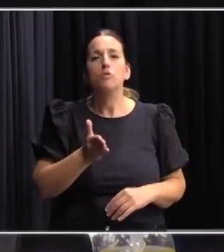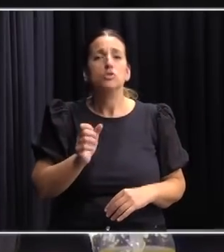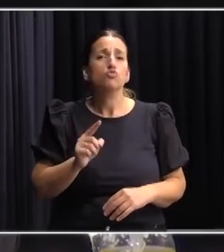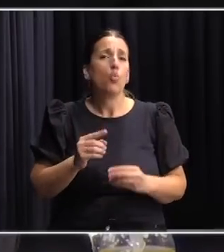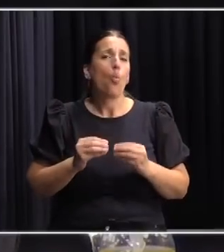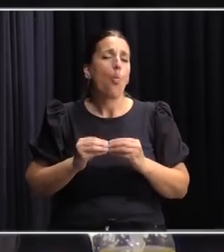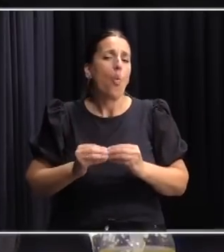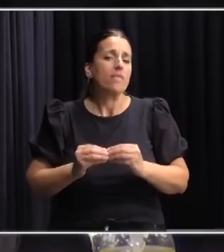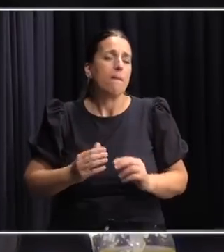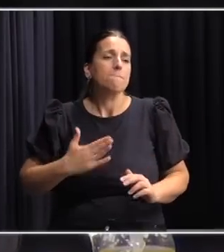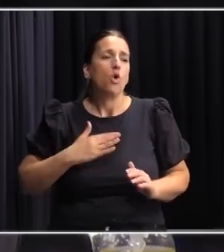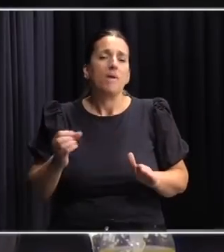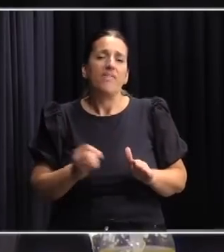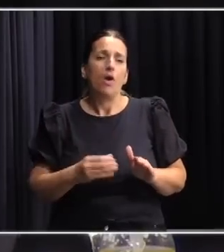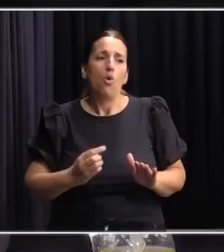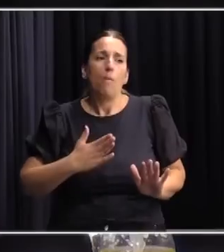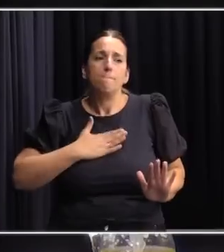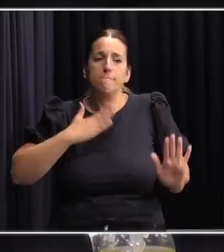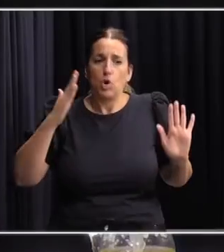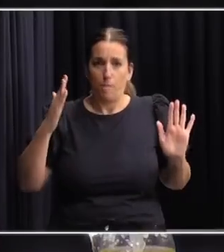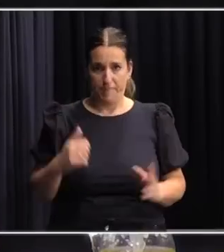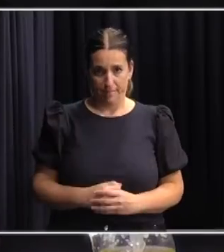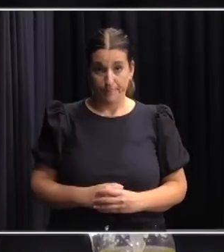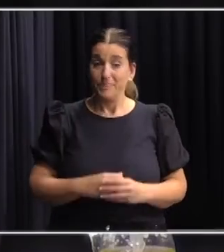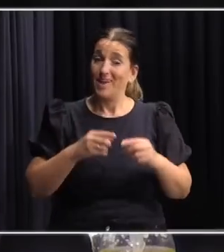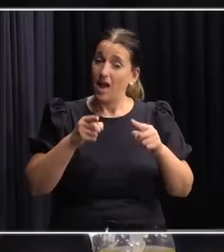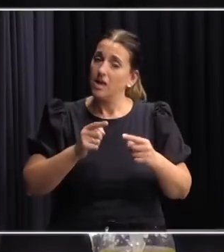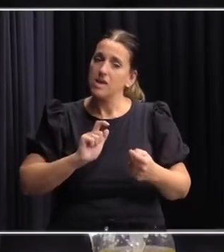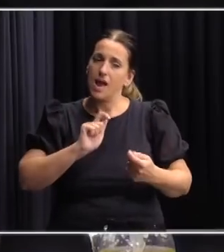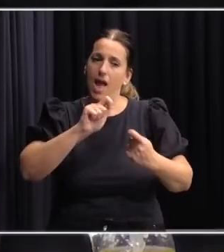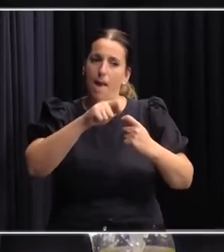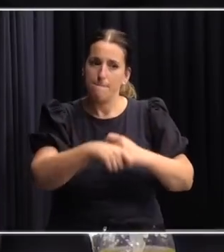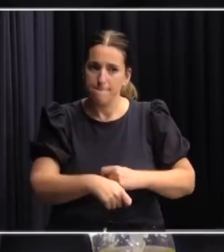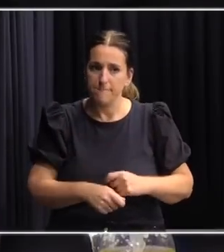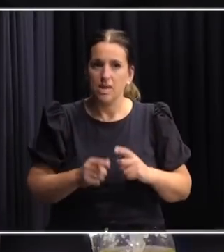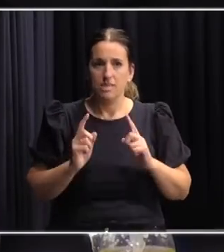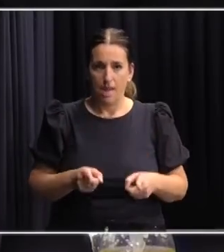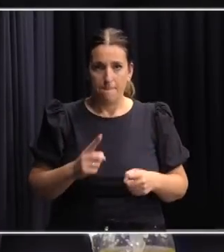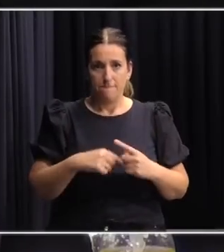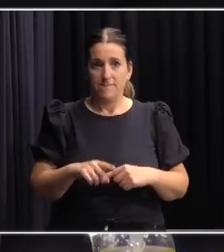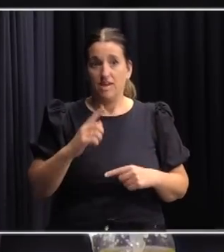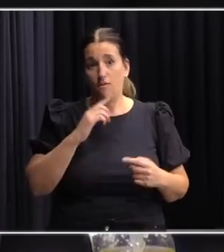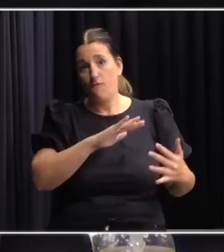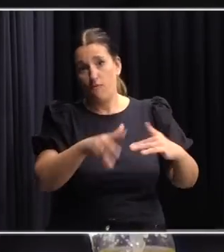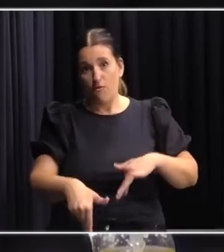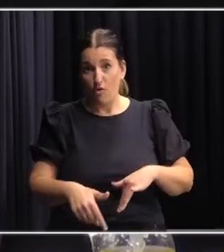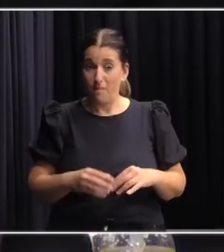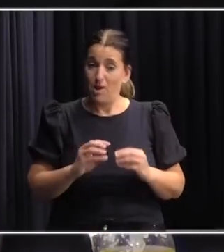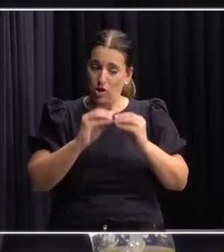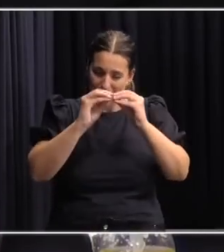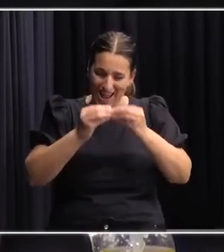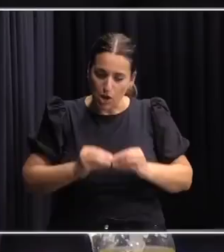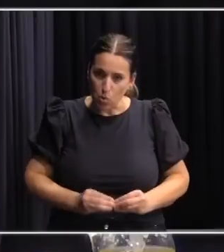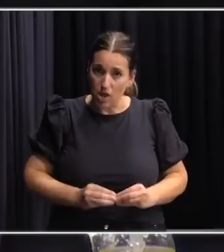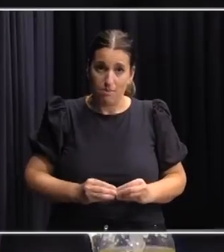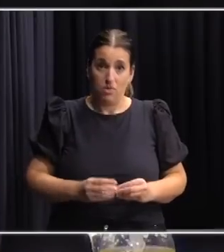cuenta de ahorro individual. Eso también cambia sustancialmente esos cálculos con los cuales nosotros